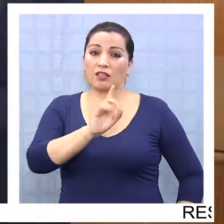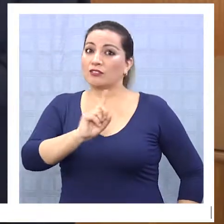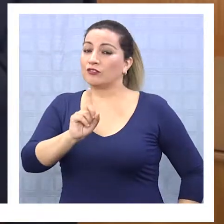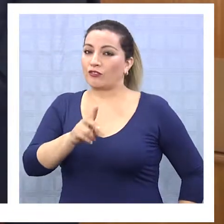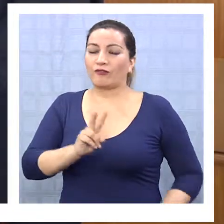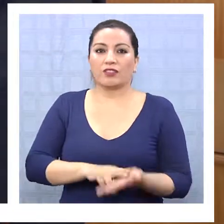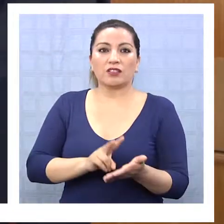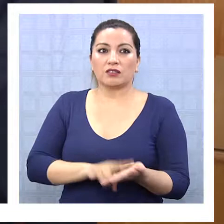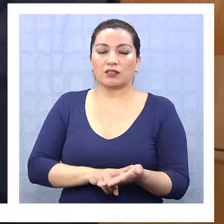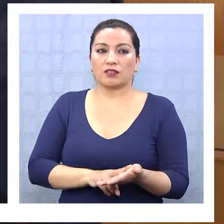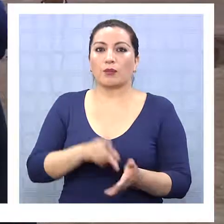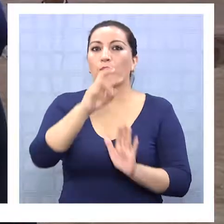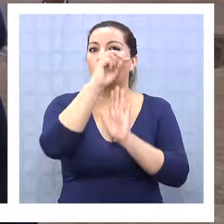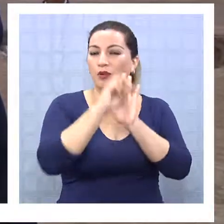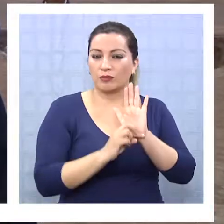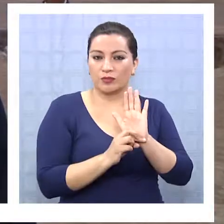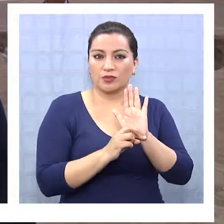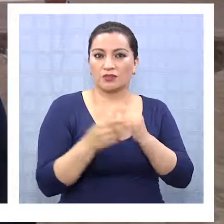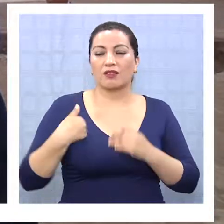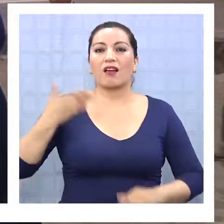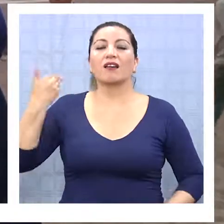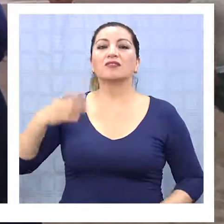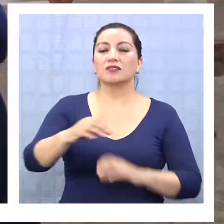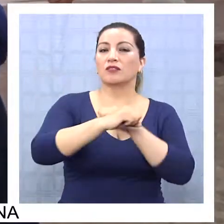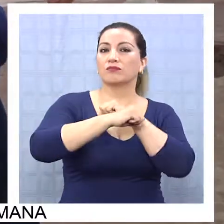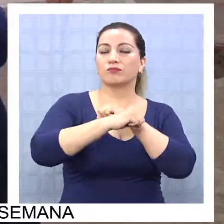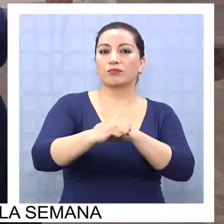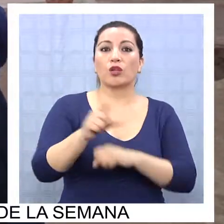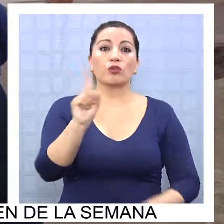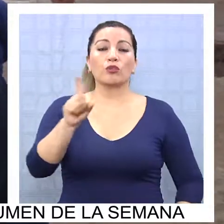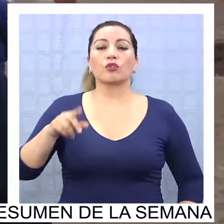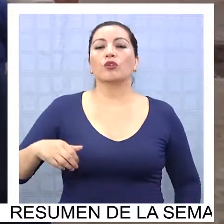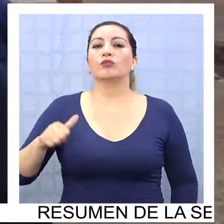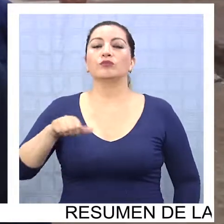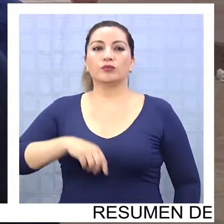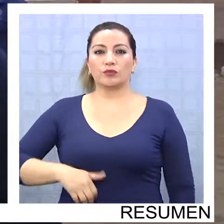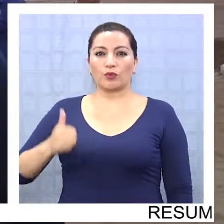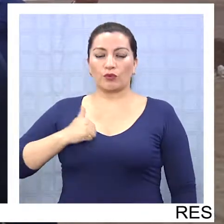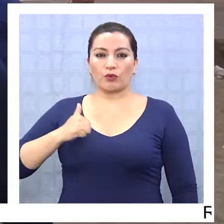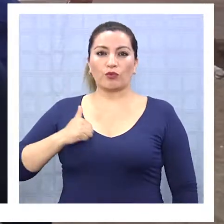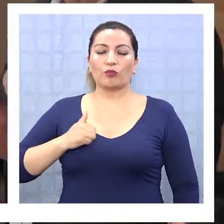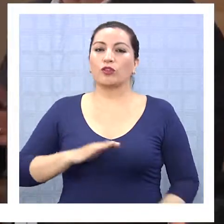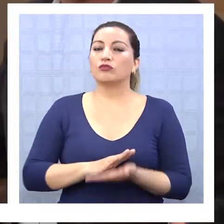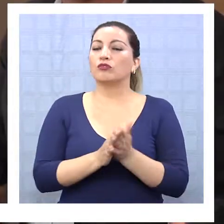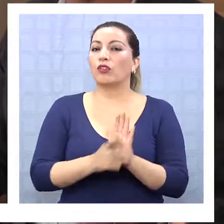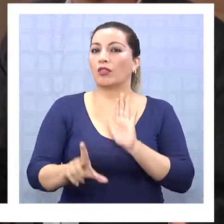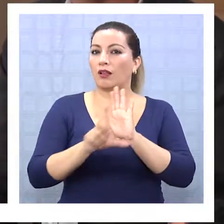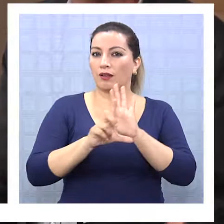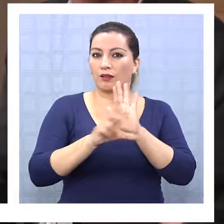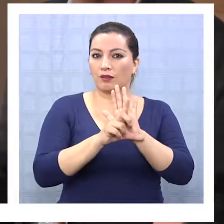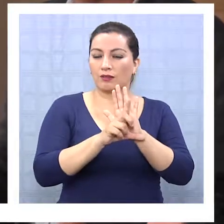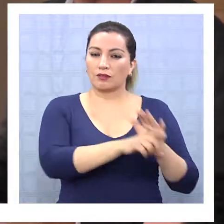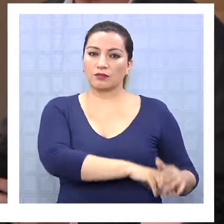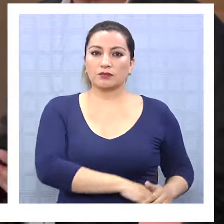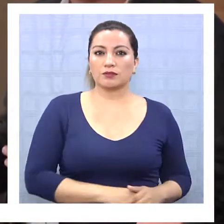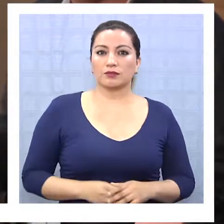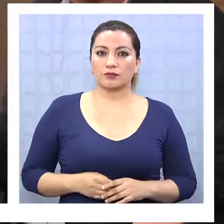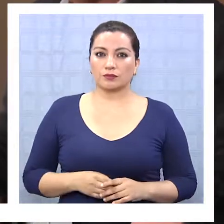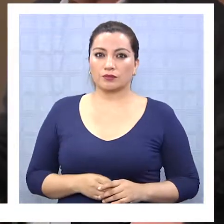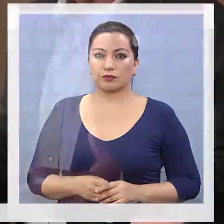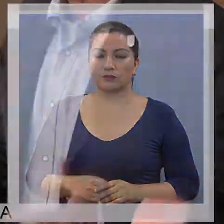artificial, porque dichos proyectos fueron rechazados por no cumplir con los requisitos legales. El